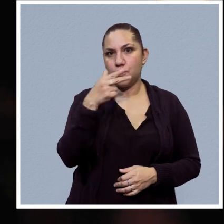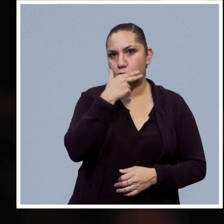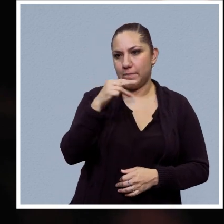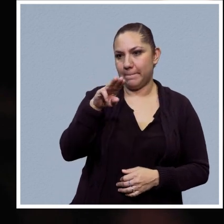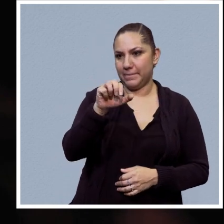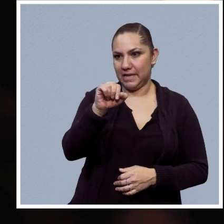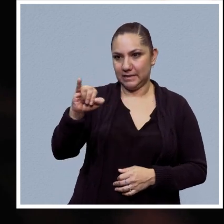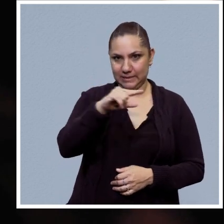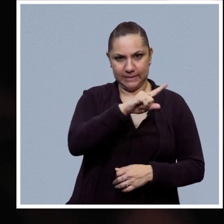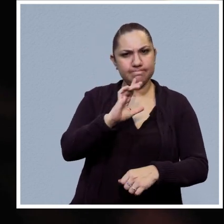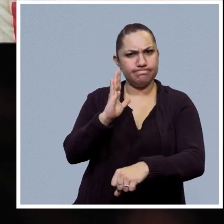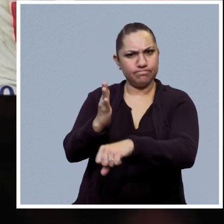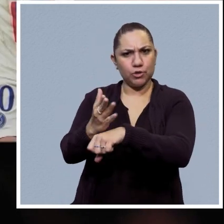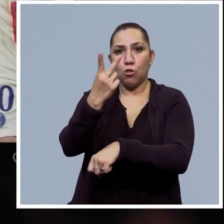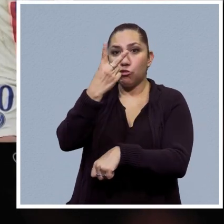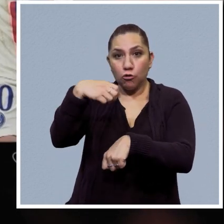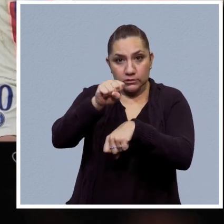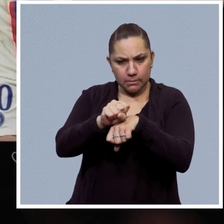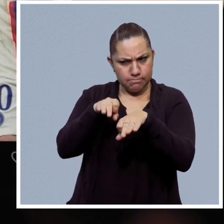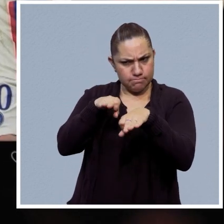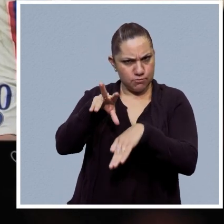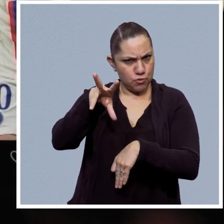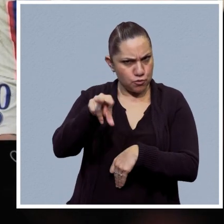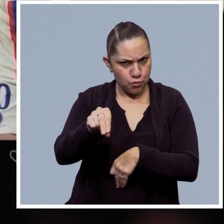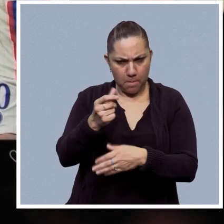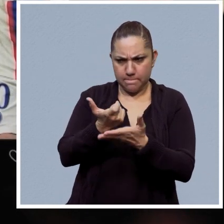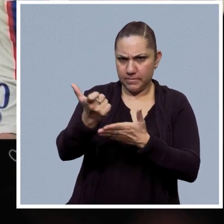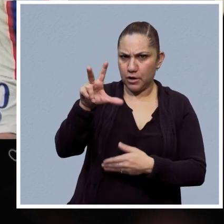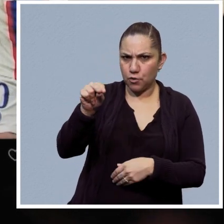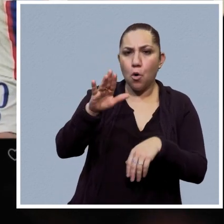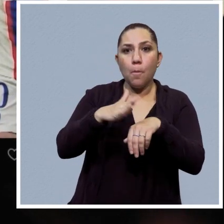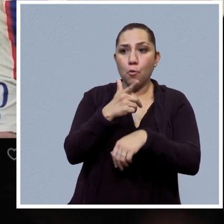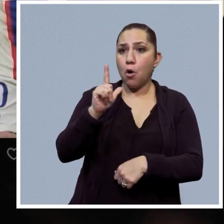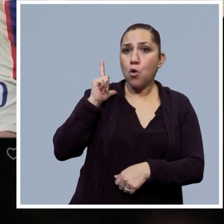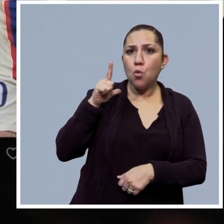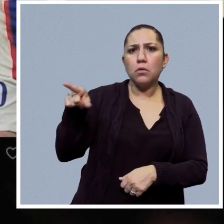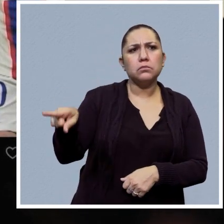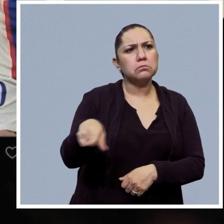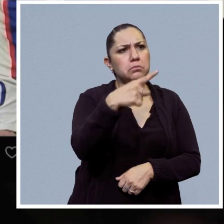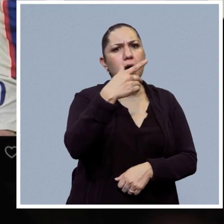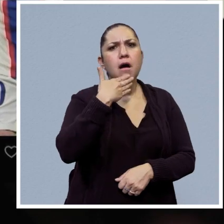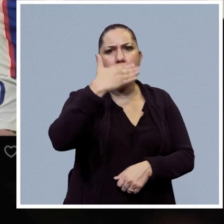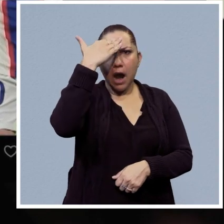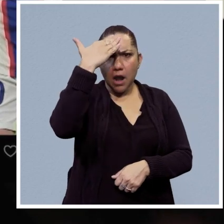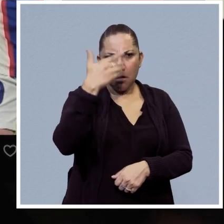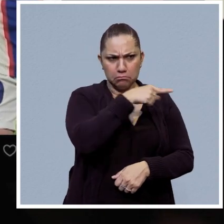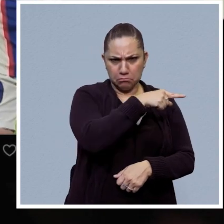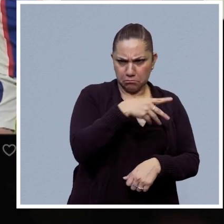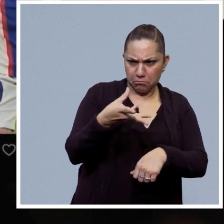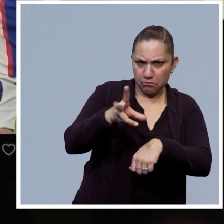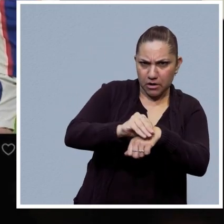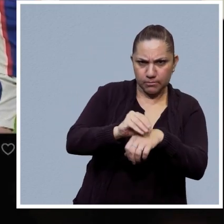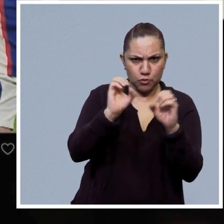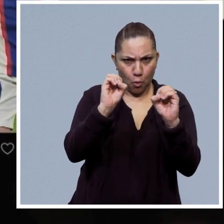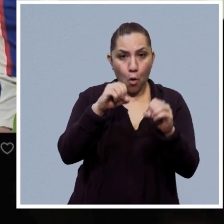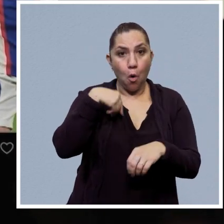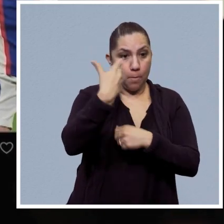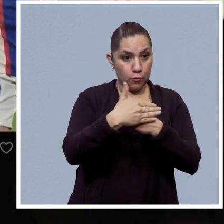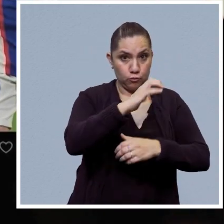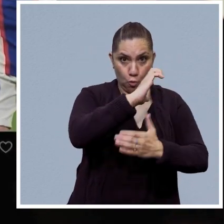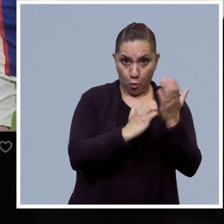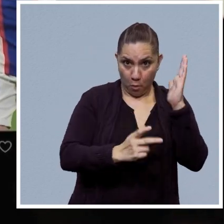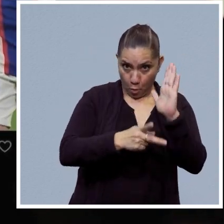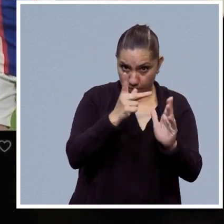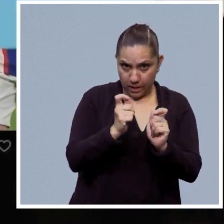sancionó al delantero argentino Lionel Messi con dos semanas sin empleo y sueldo por viajar el lunes a Arabia Saudita sin la autorización del club y no